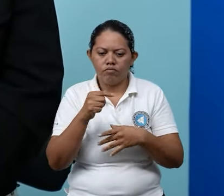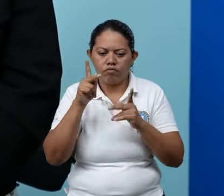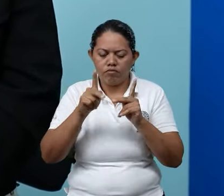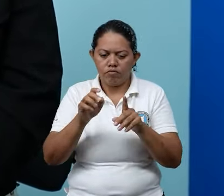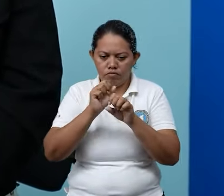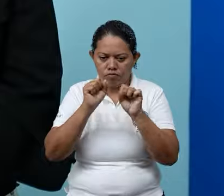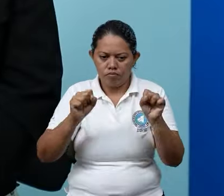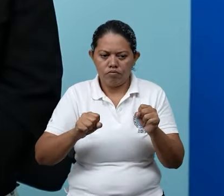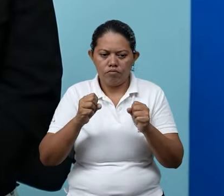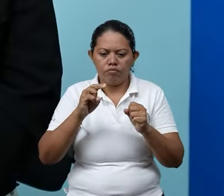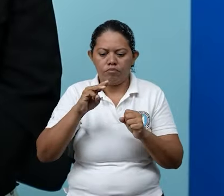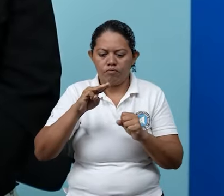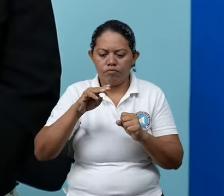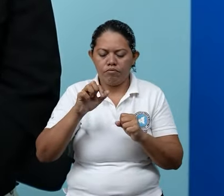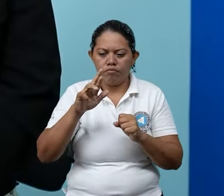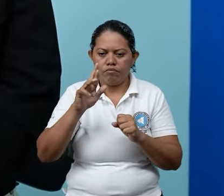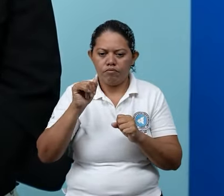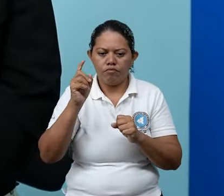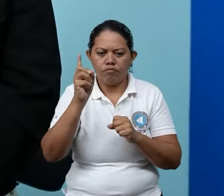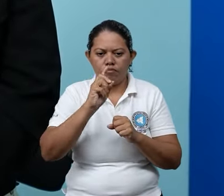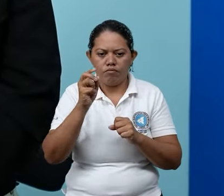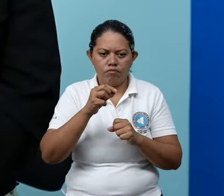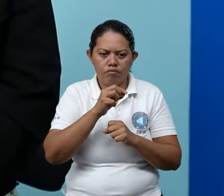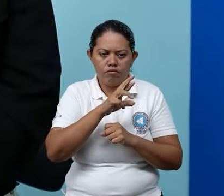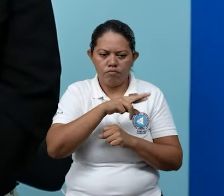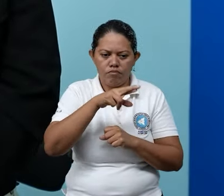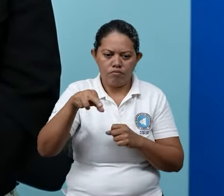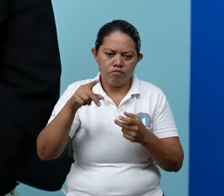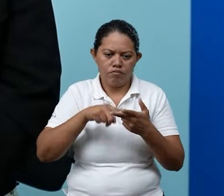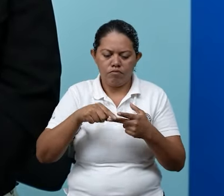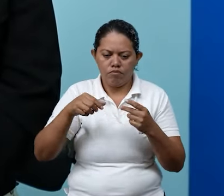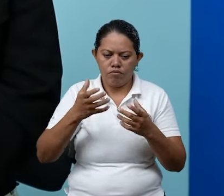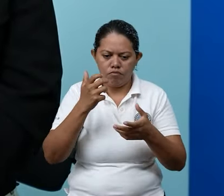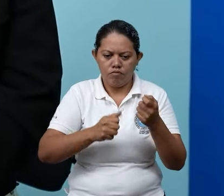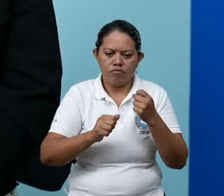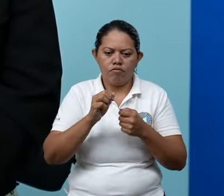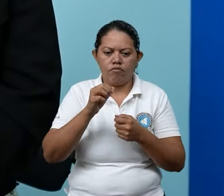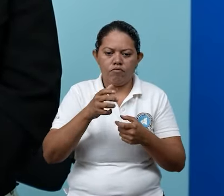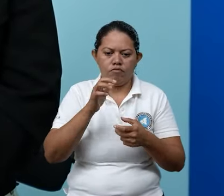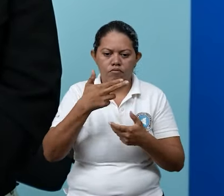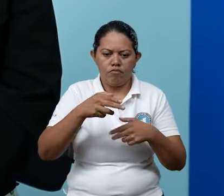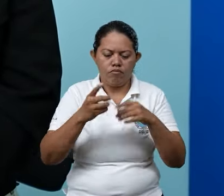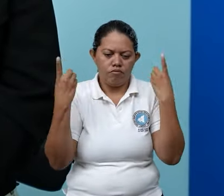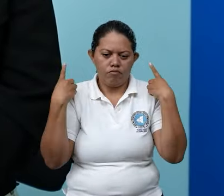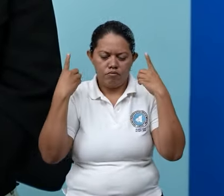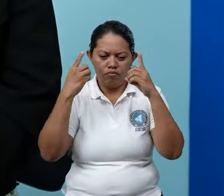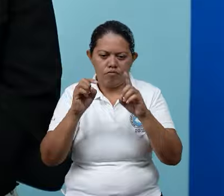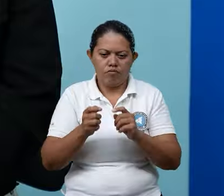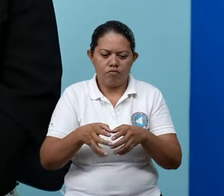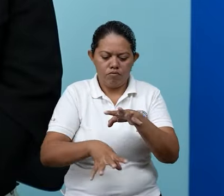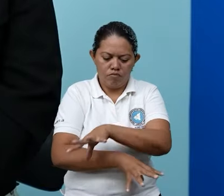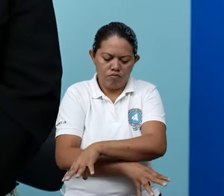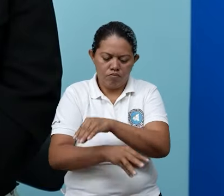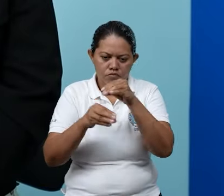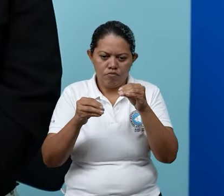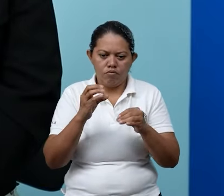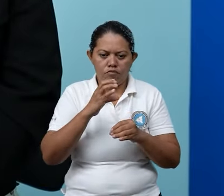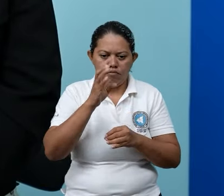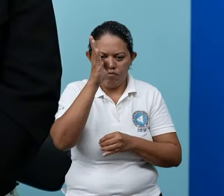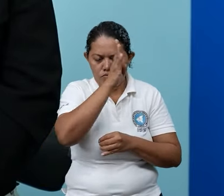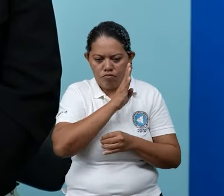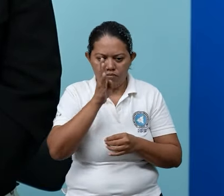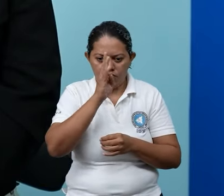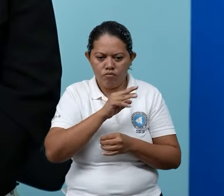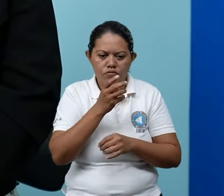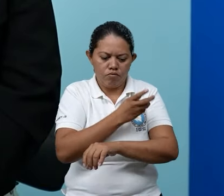funcionarios de Marena de los departamentos de Rivas Chontales Boaco Chinandega Ginotega Costa Caribe